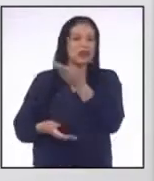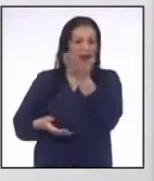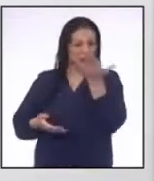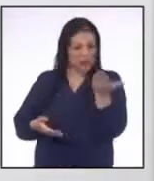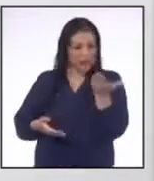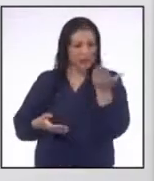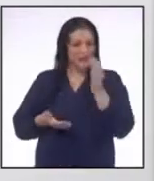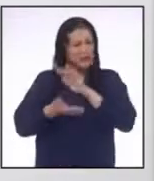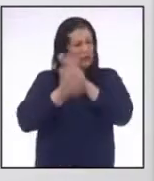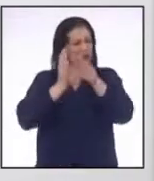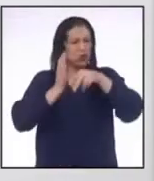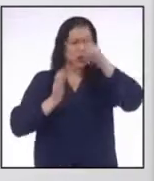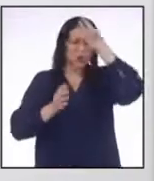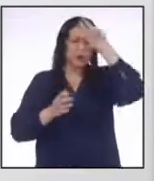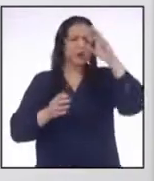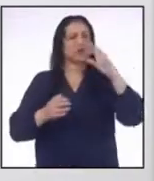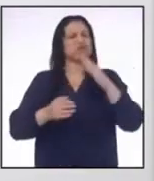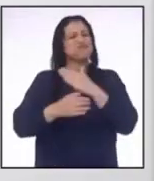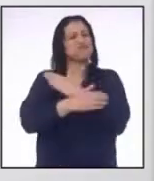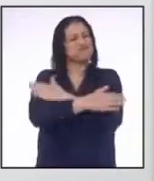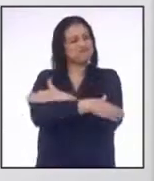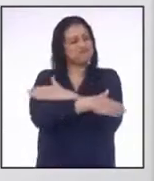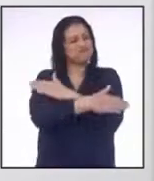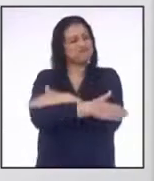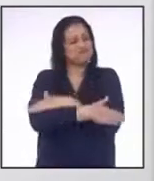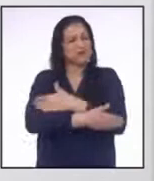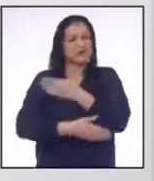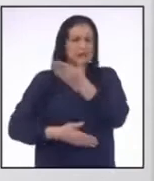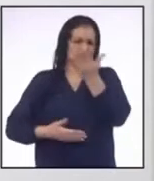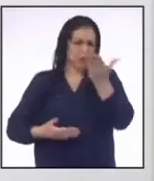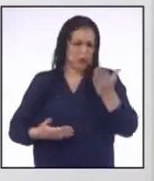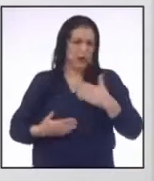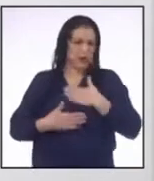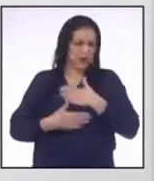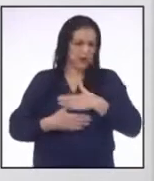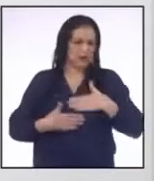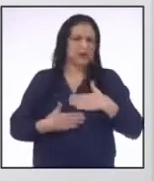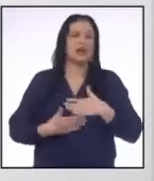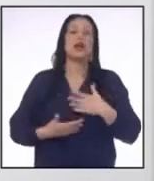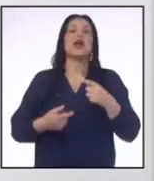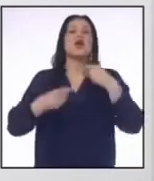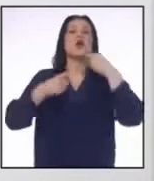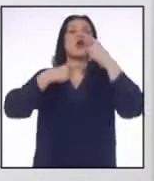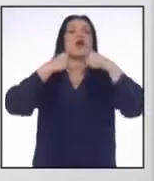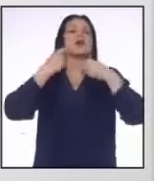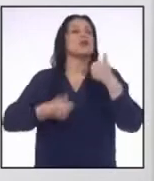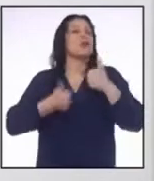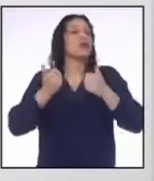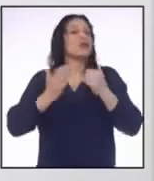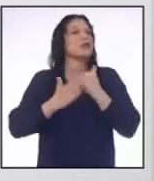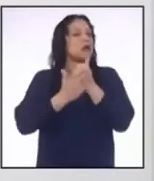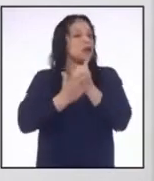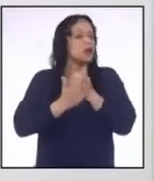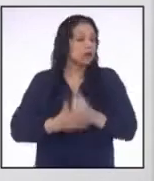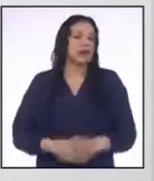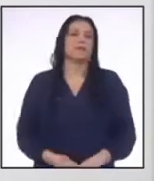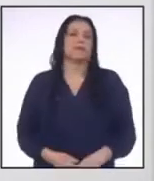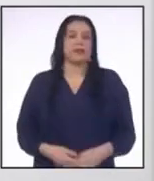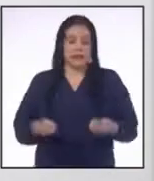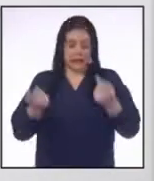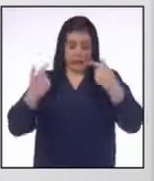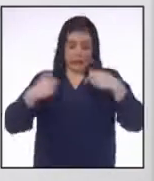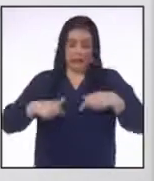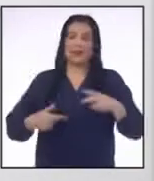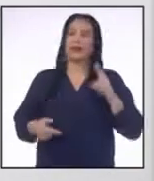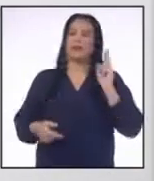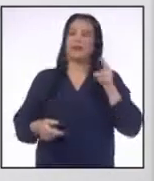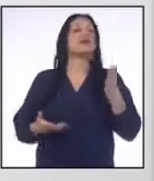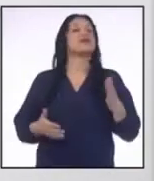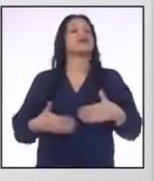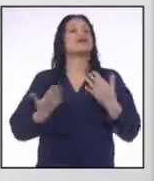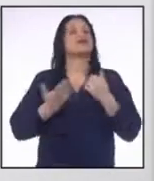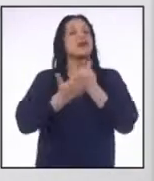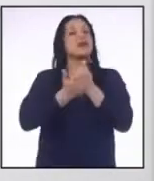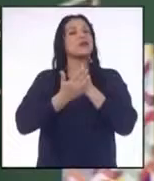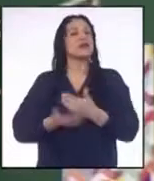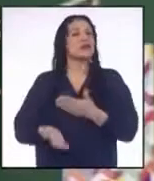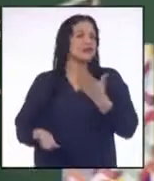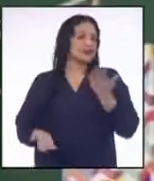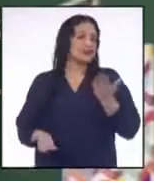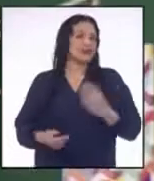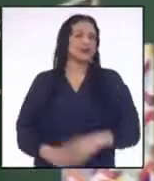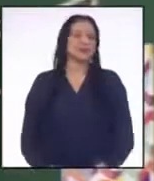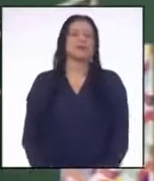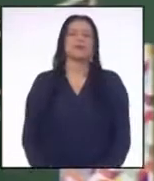chicos de todo el Perú, un gusto saludarlos. Cuéntenme, ¿en qué puedo ayudar? Aquí estamos los profesores para ayudarlos.